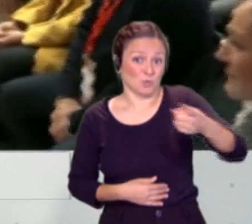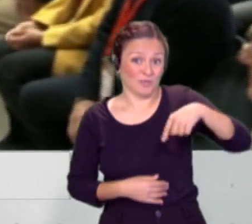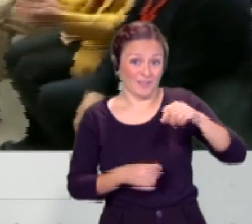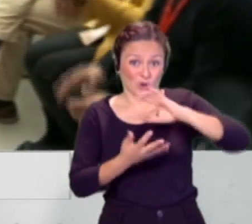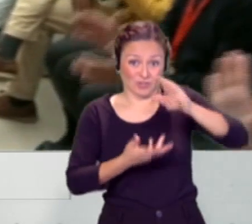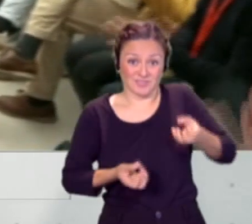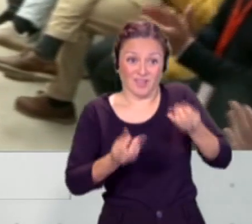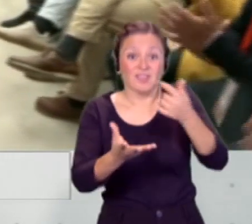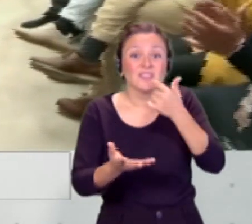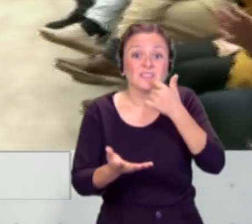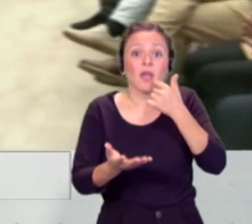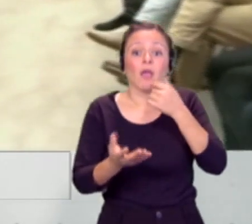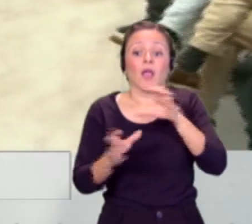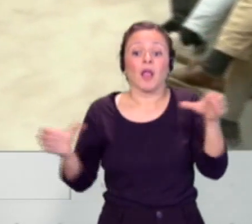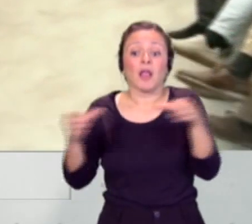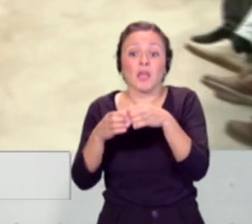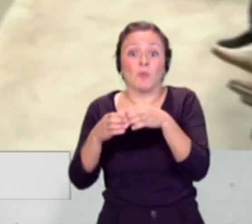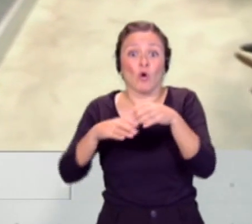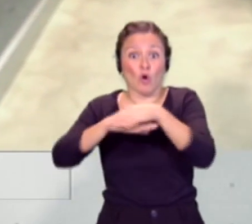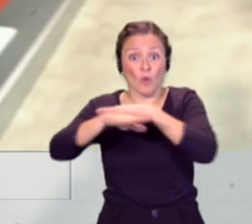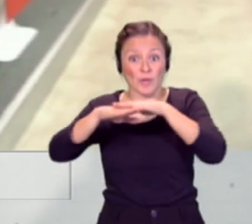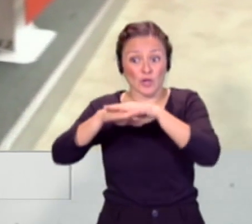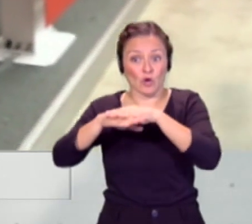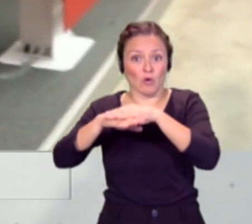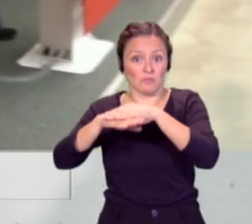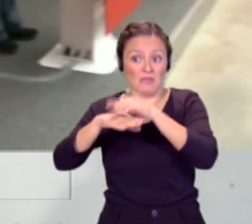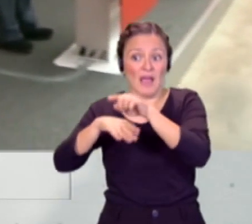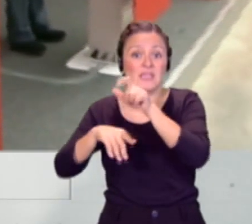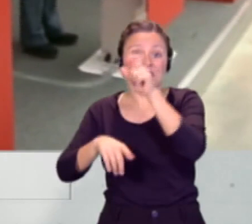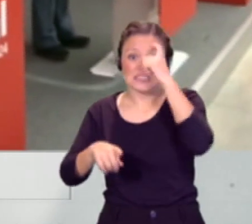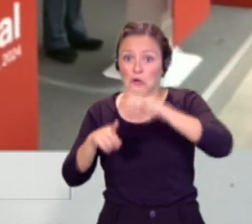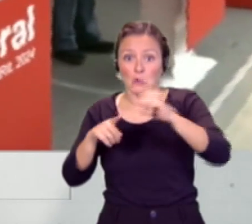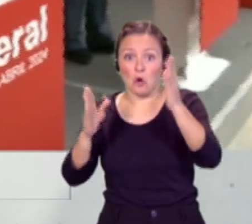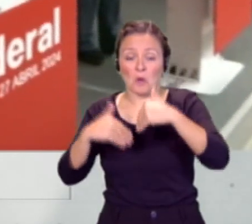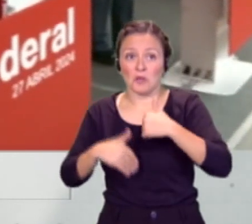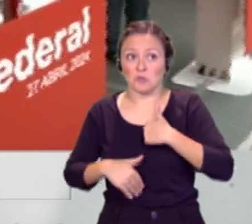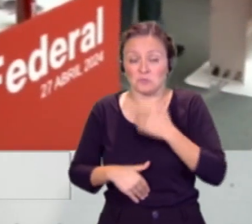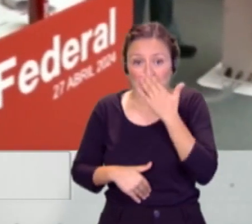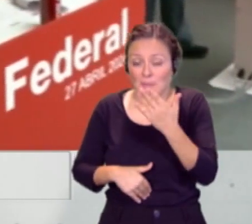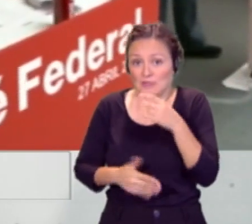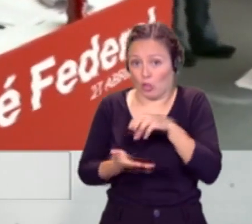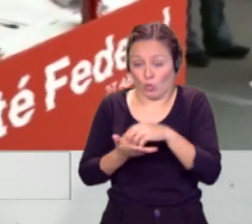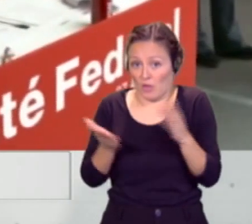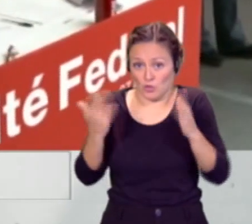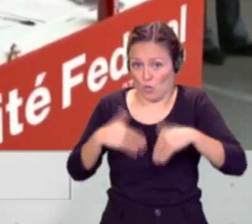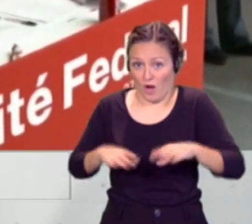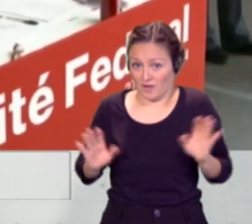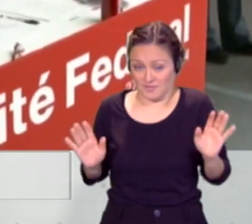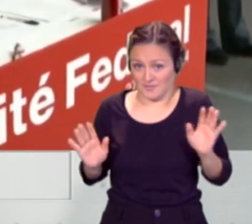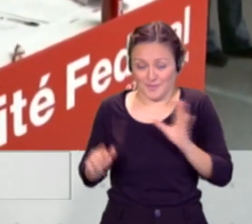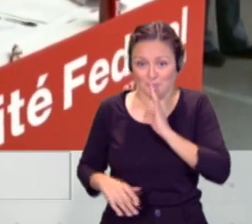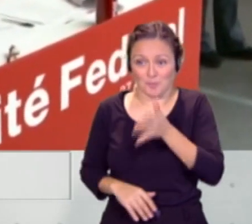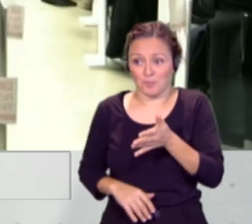del presidente, y yo personalmente no tengo ninguna duda de lo que no haya, porque yo creo que lo que no han